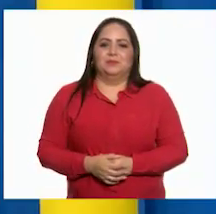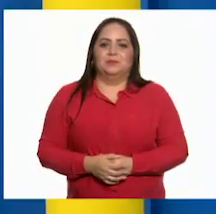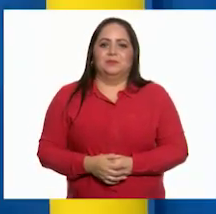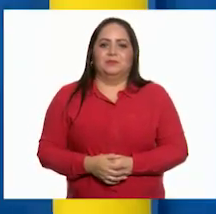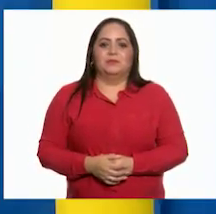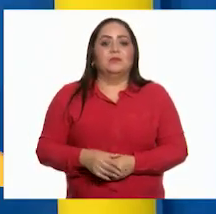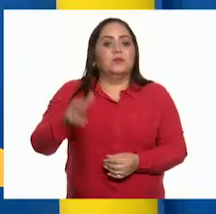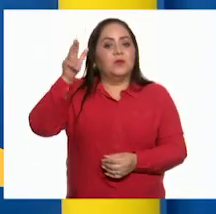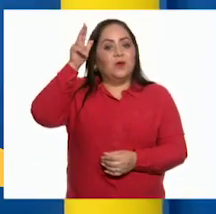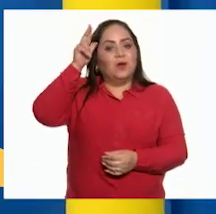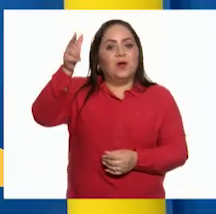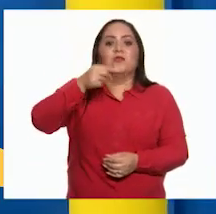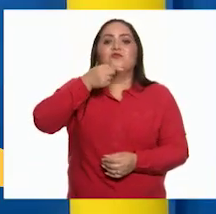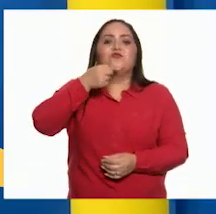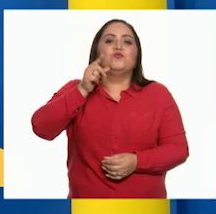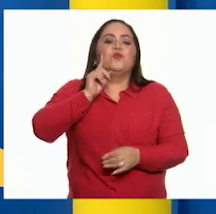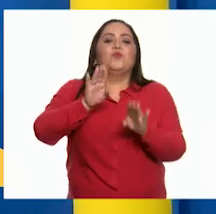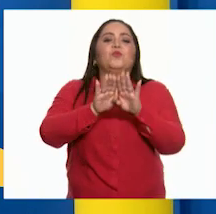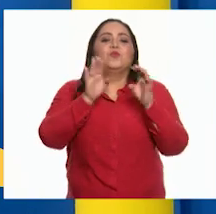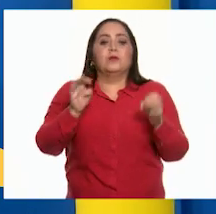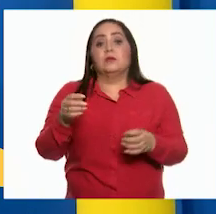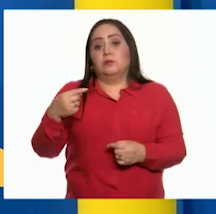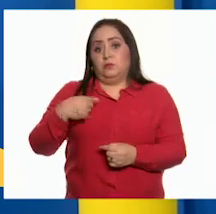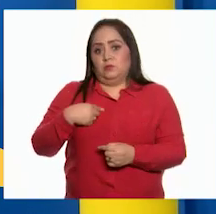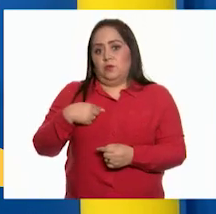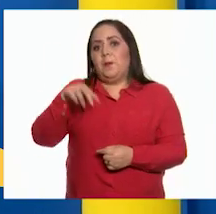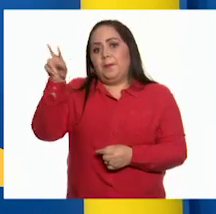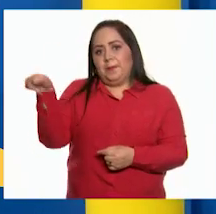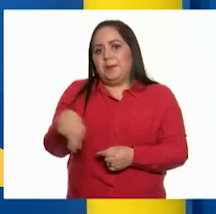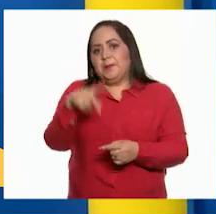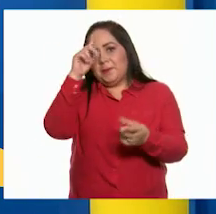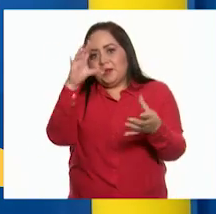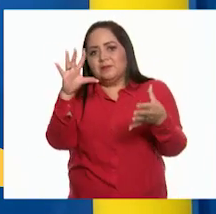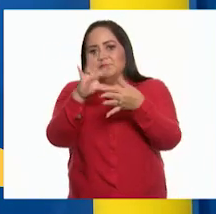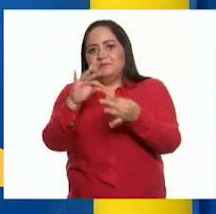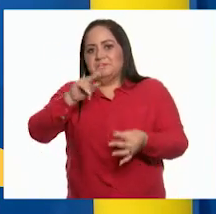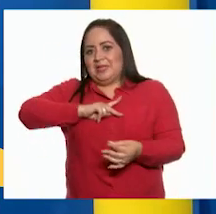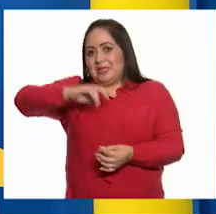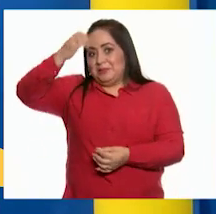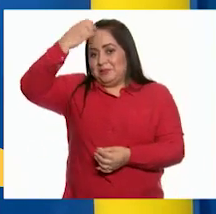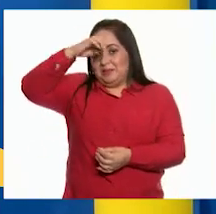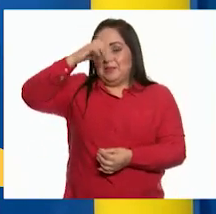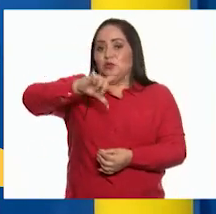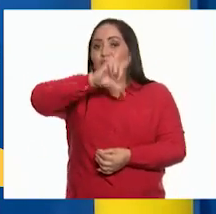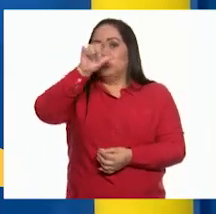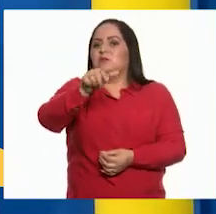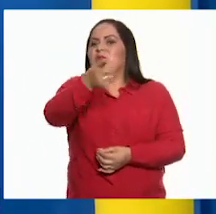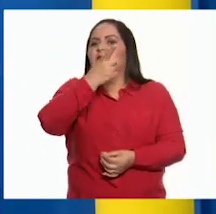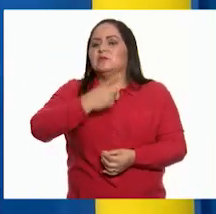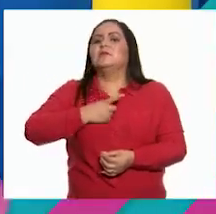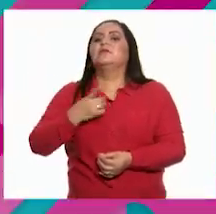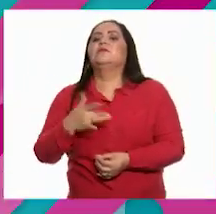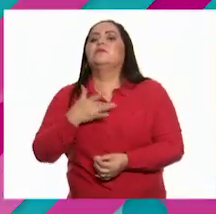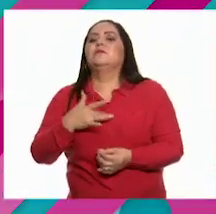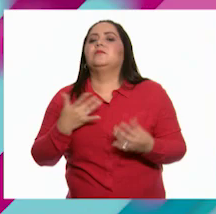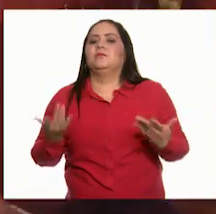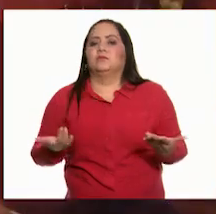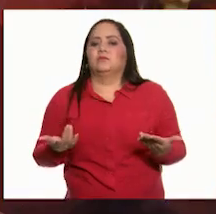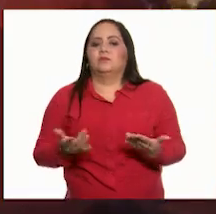Hola, niñas y niños, ¿cómo están? Pues yo vengo a compartir esta experiencia. Después ustedes me dirán cómo se sienten.